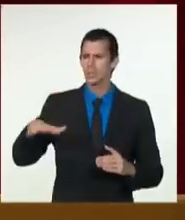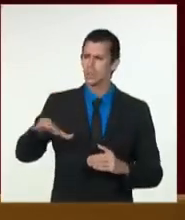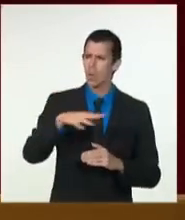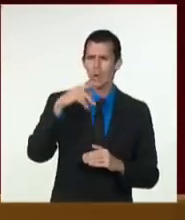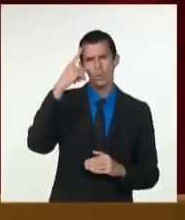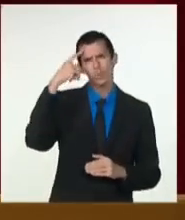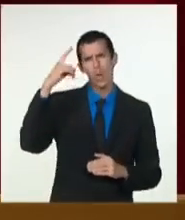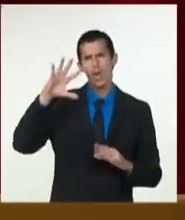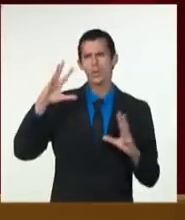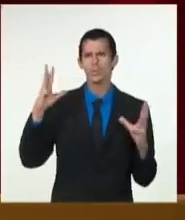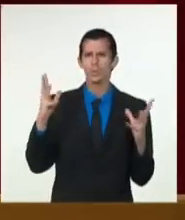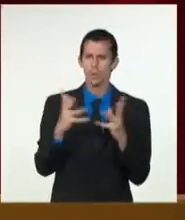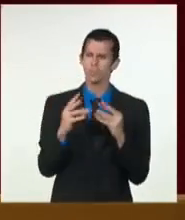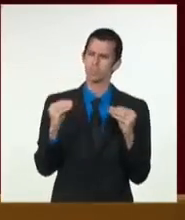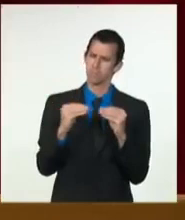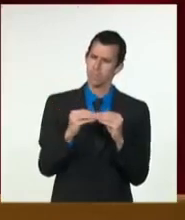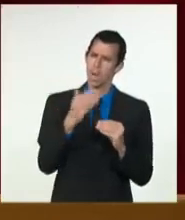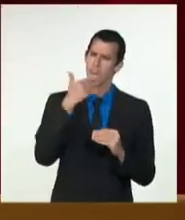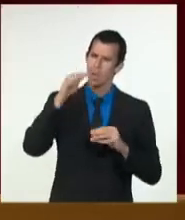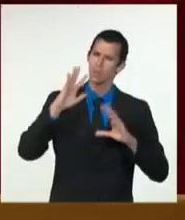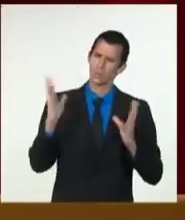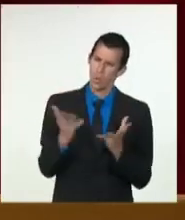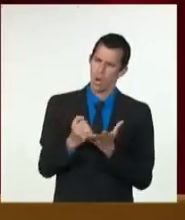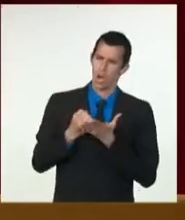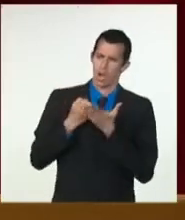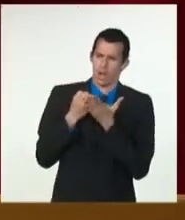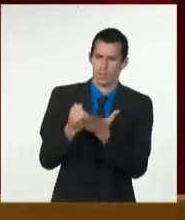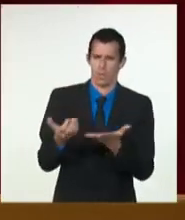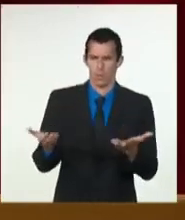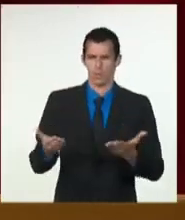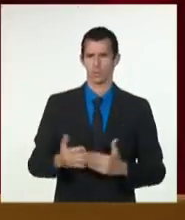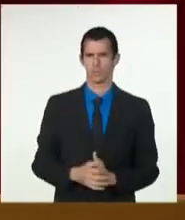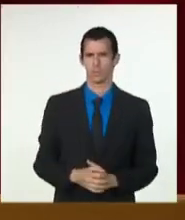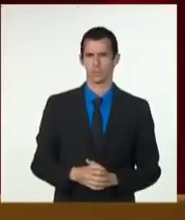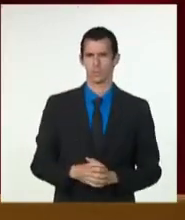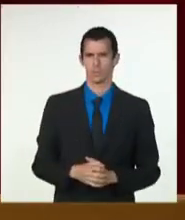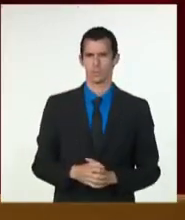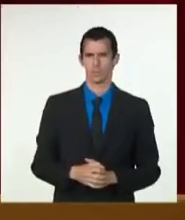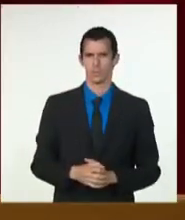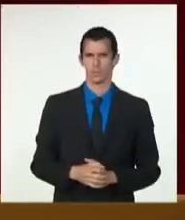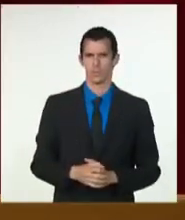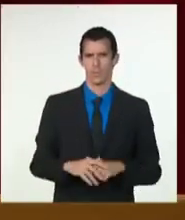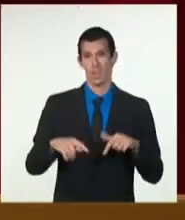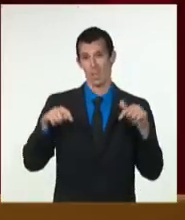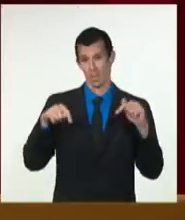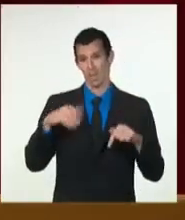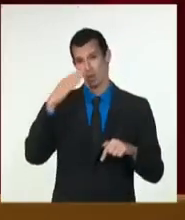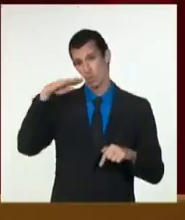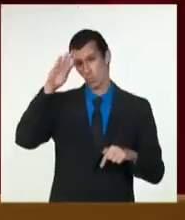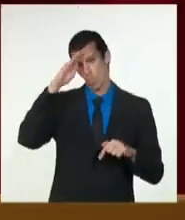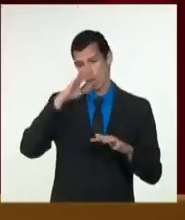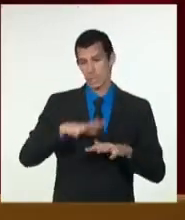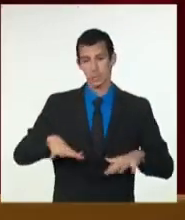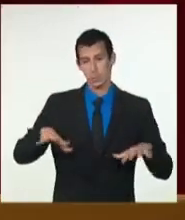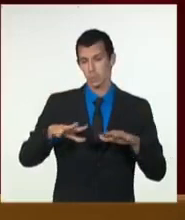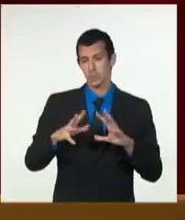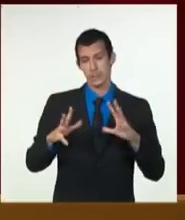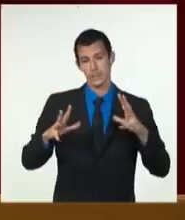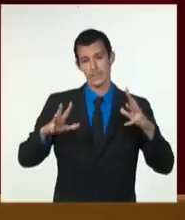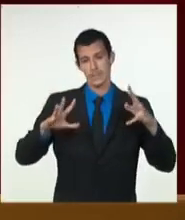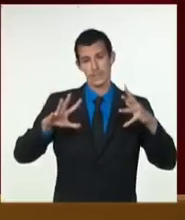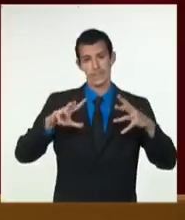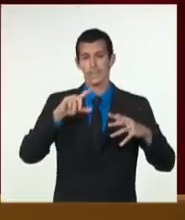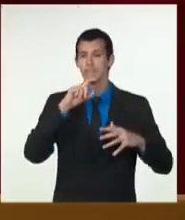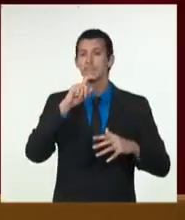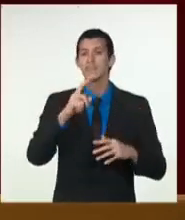Su implementación gradual en medio de la actual situación socioeconómica demandará la mayor comprensión de la población y